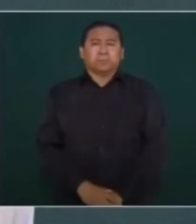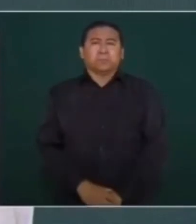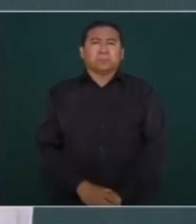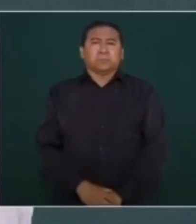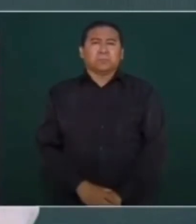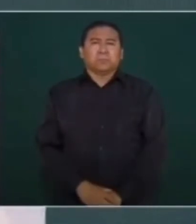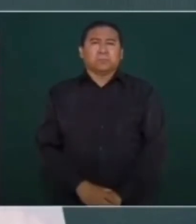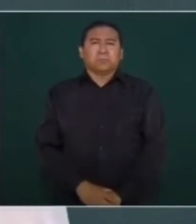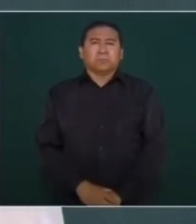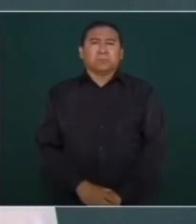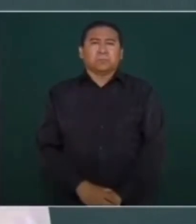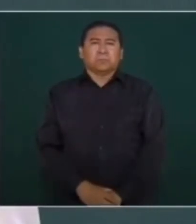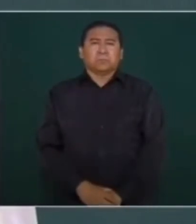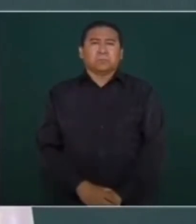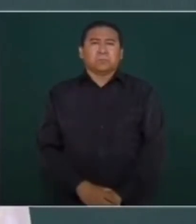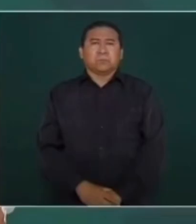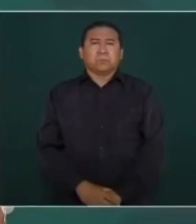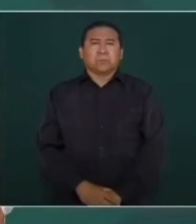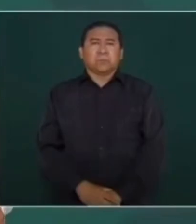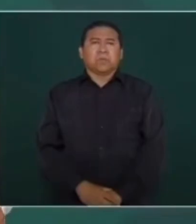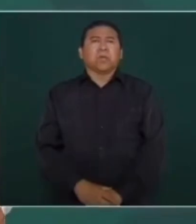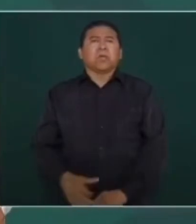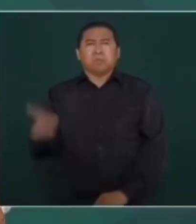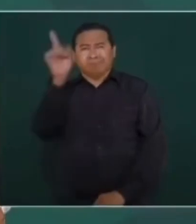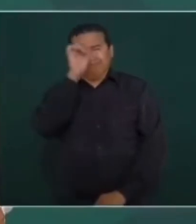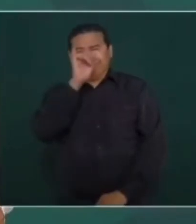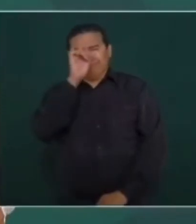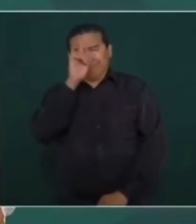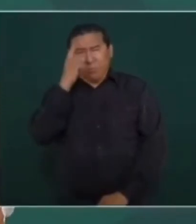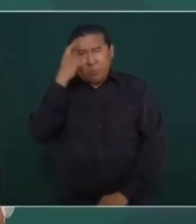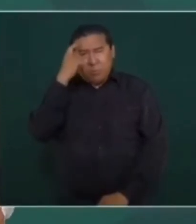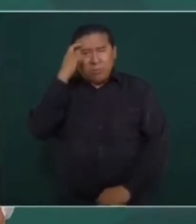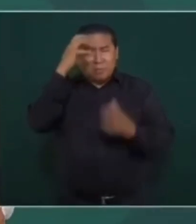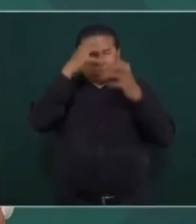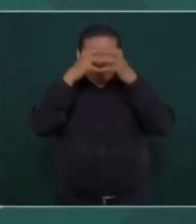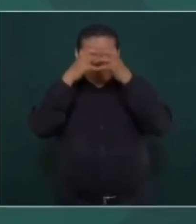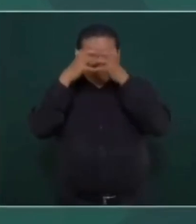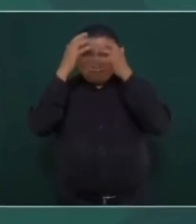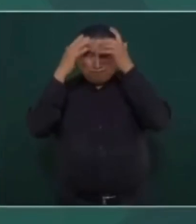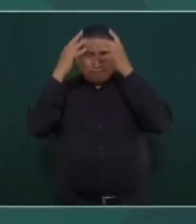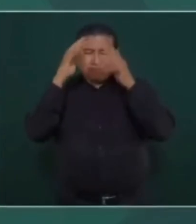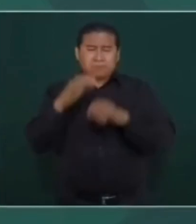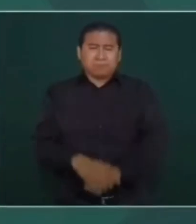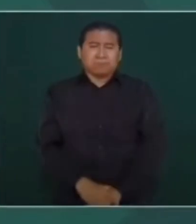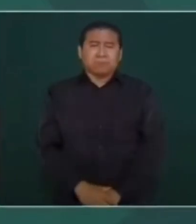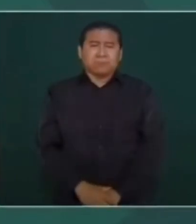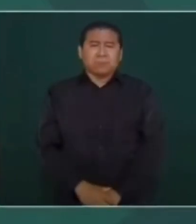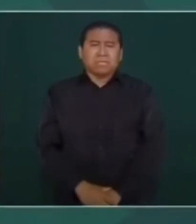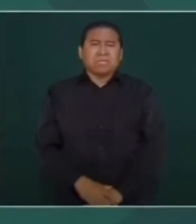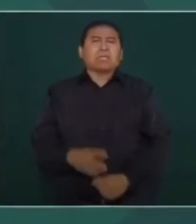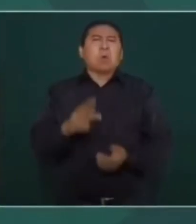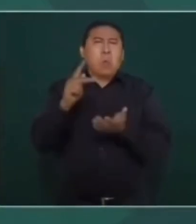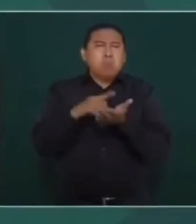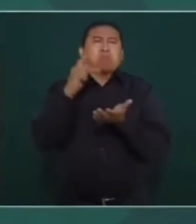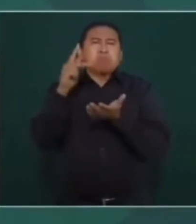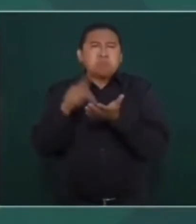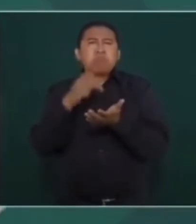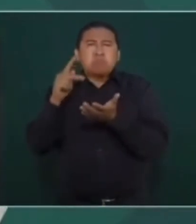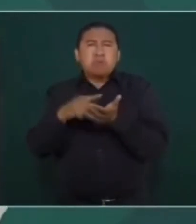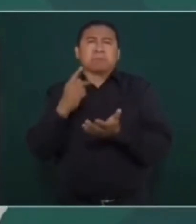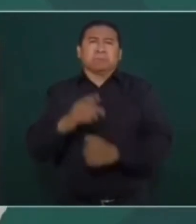la orientación, la concientización, aunque nos estemos repitiendo.